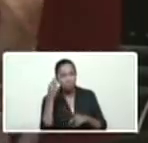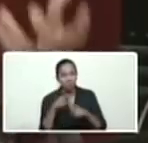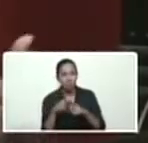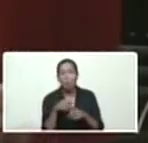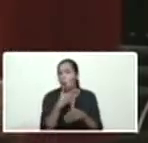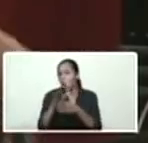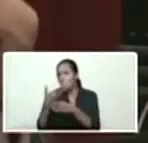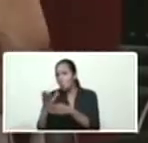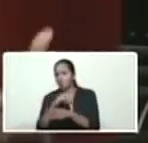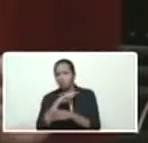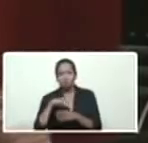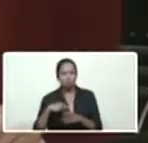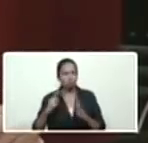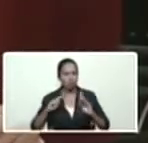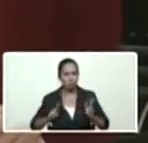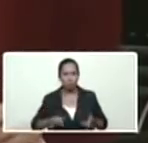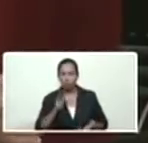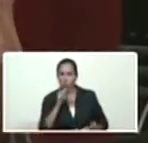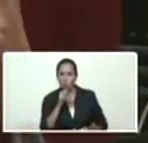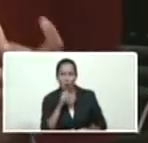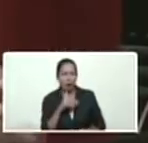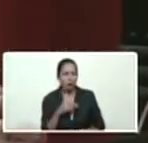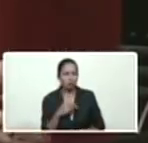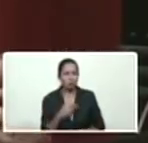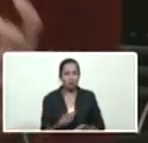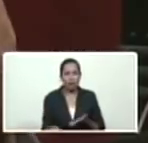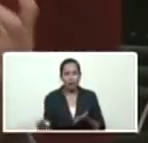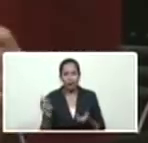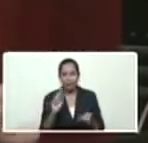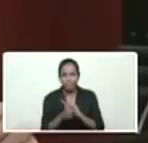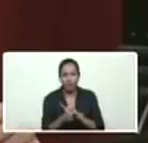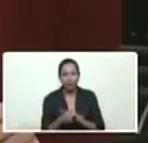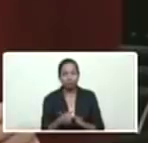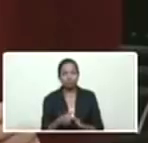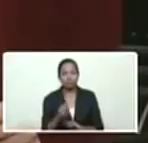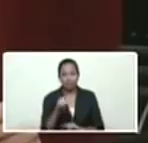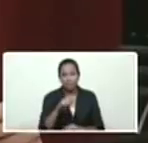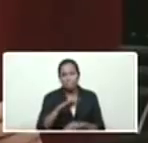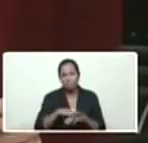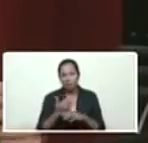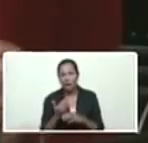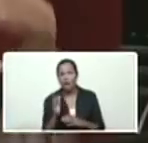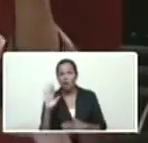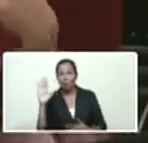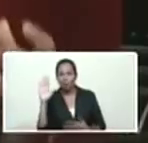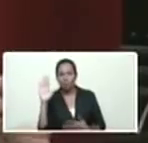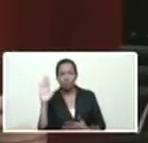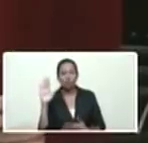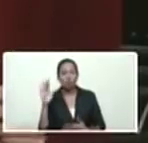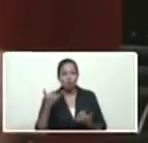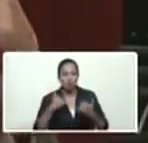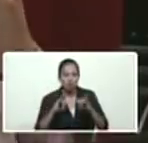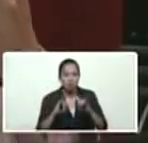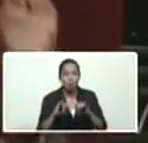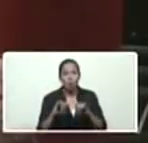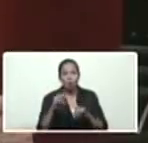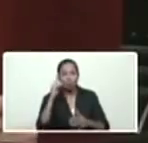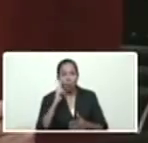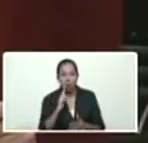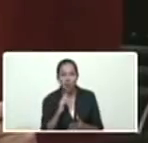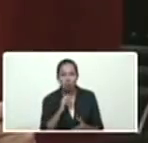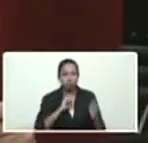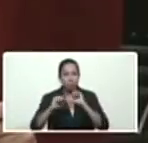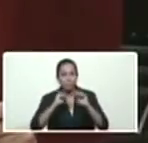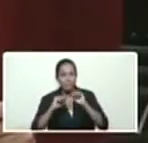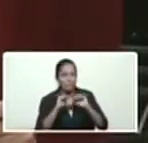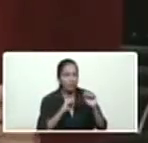redoblados, se querían quedar, no querían cambiar la guardia. Ese es el compromiso de este pueblo valiente, hijos y hijas de Bolívar, desplegados allí por